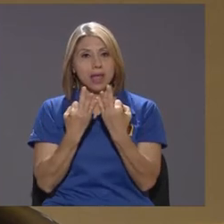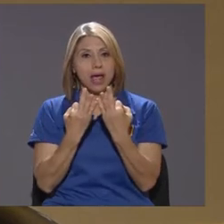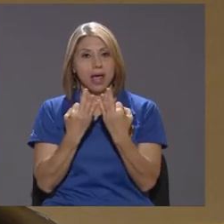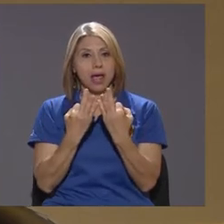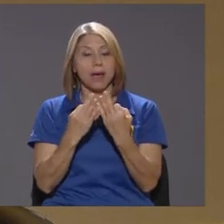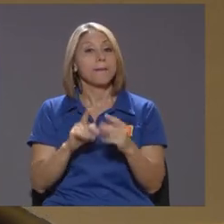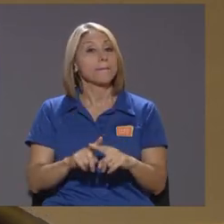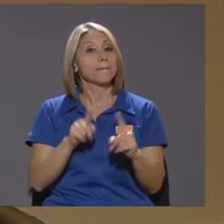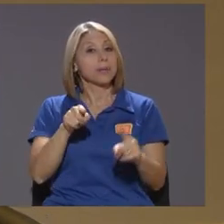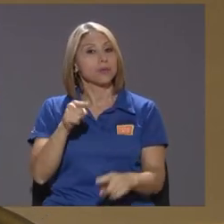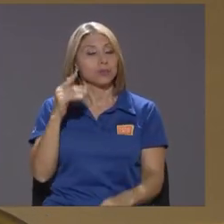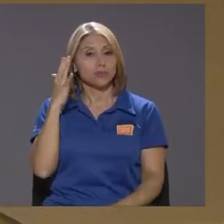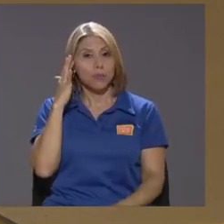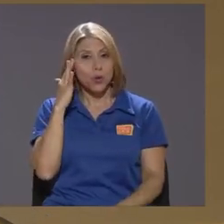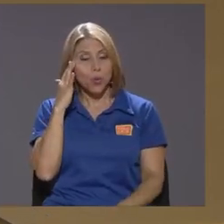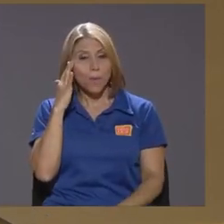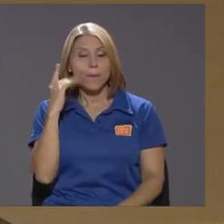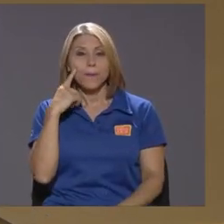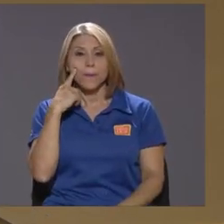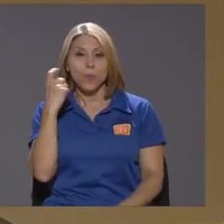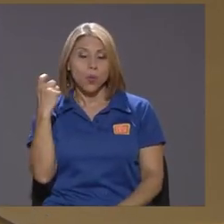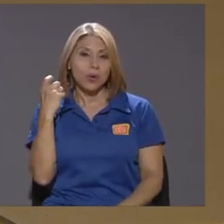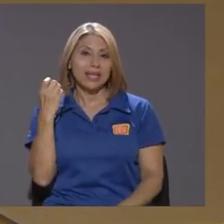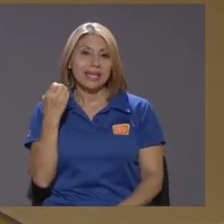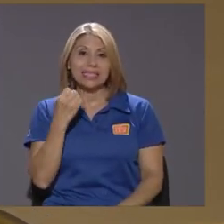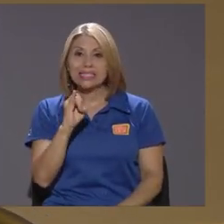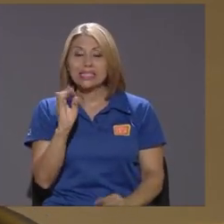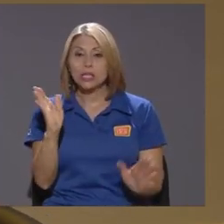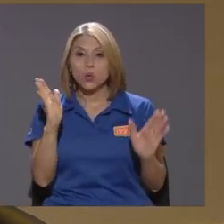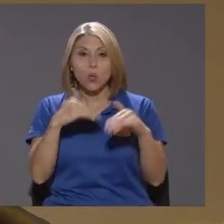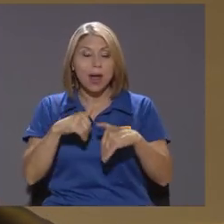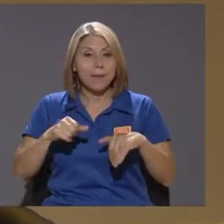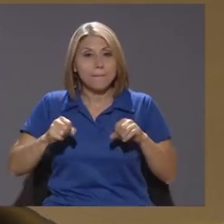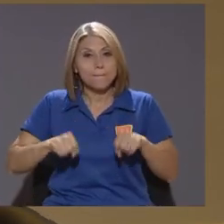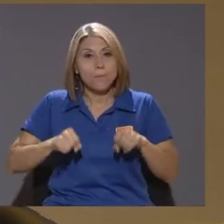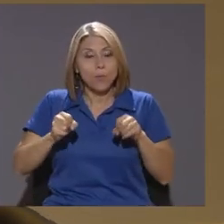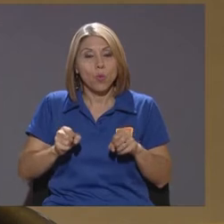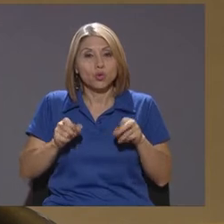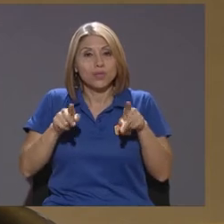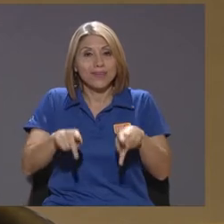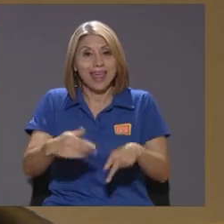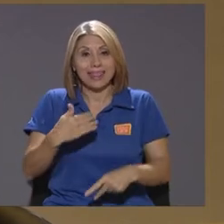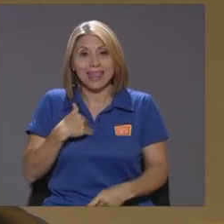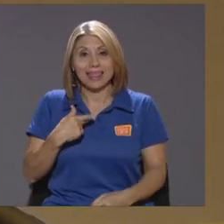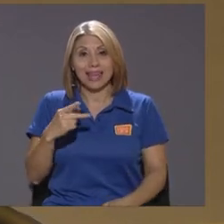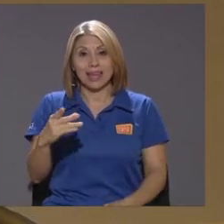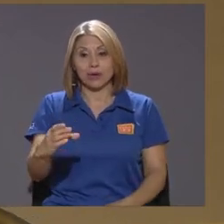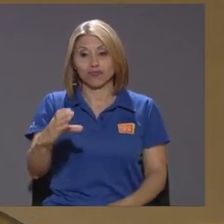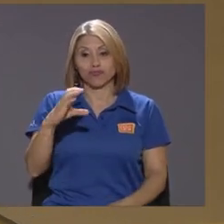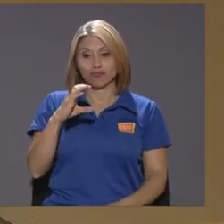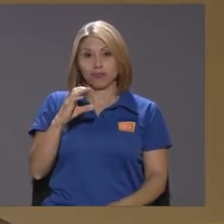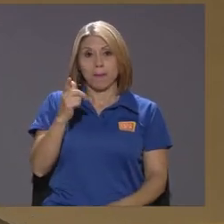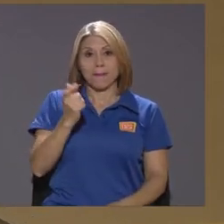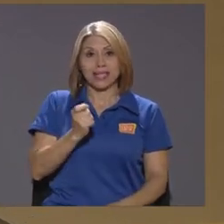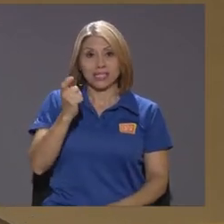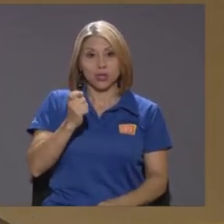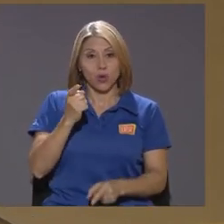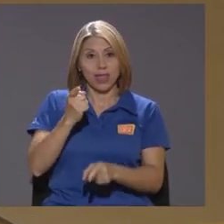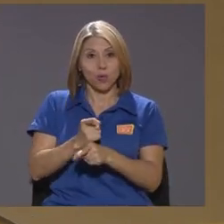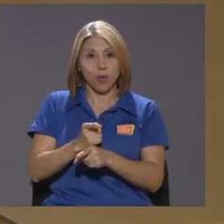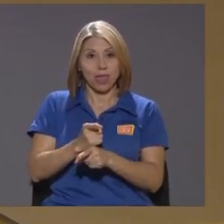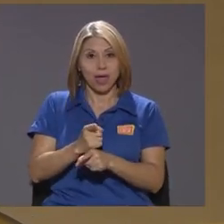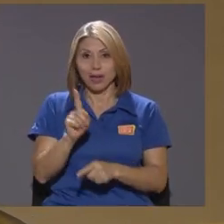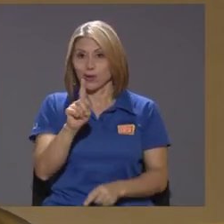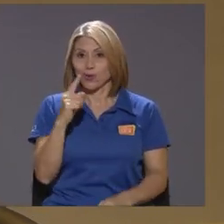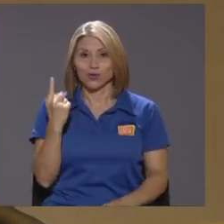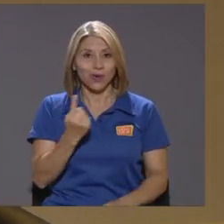preocupante porque si no va haber posibilidades de tener una pensión adecuada no son solo los adultos mayores